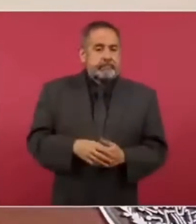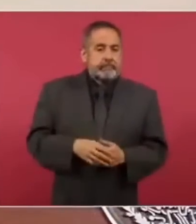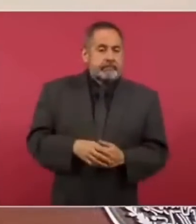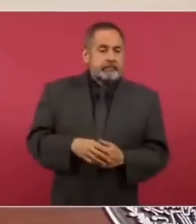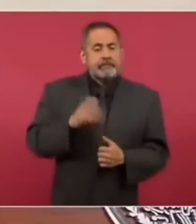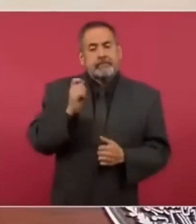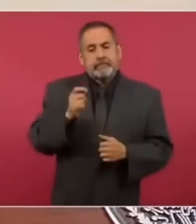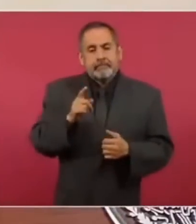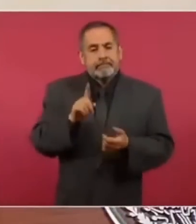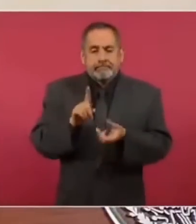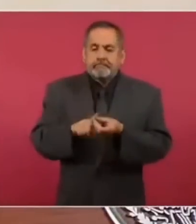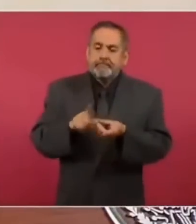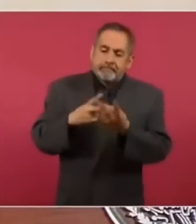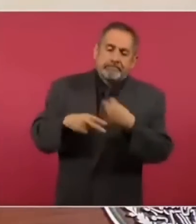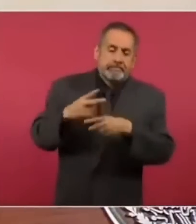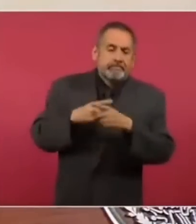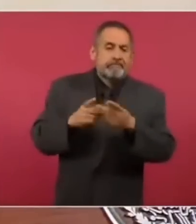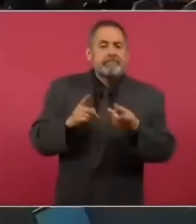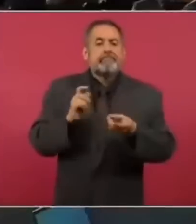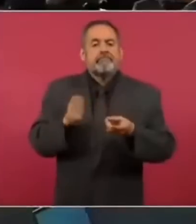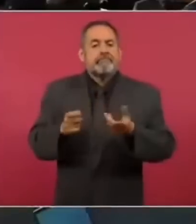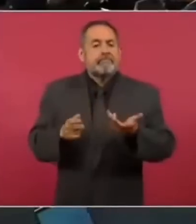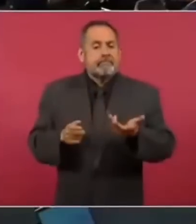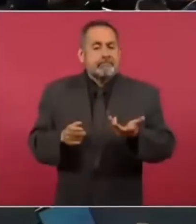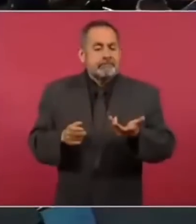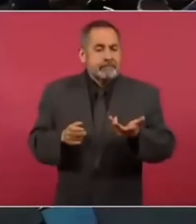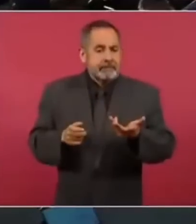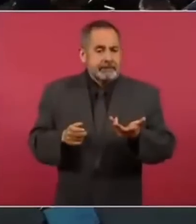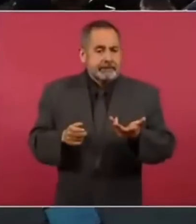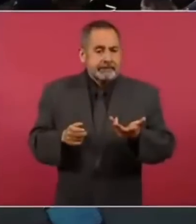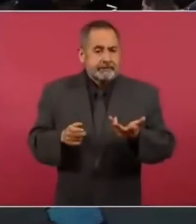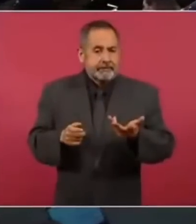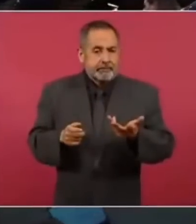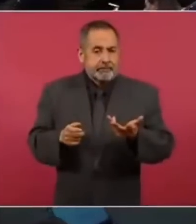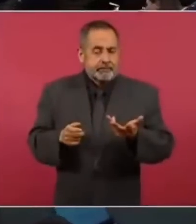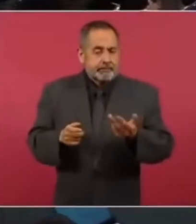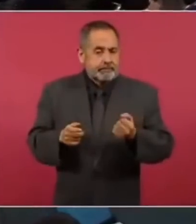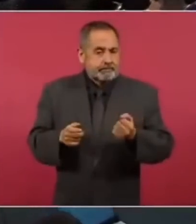ocasionó que se